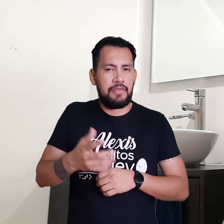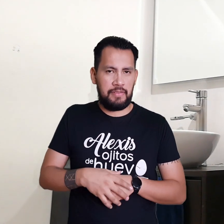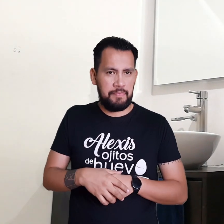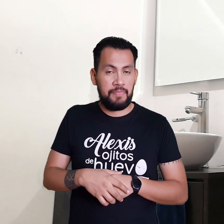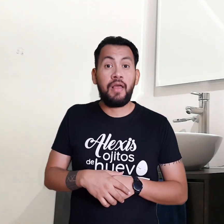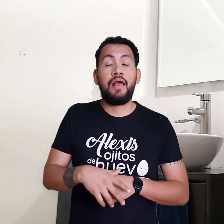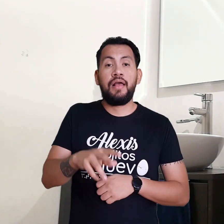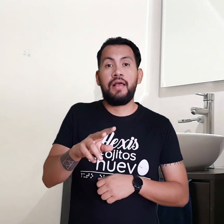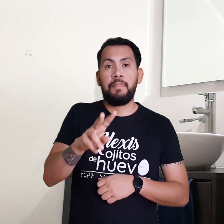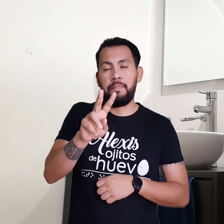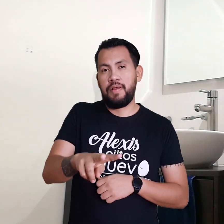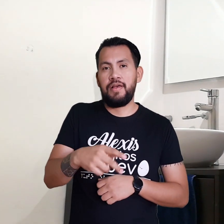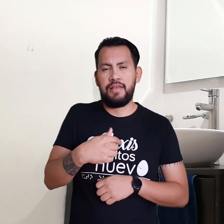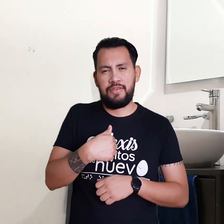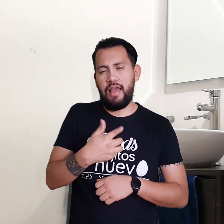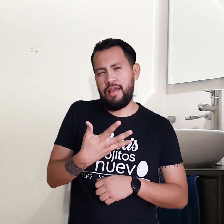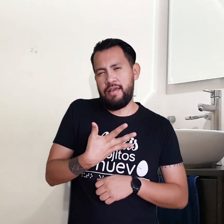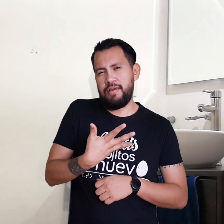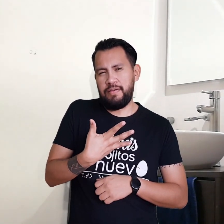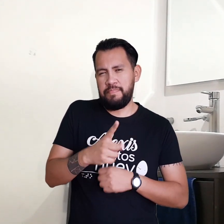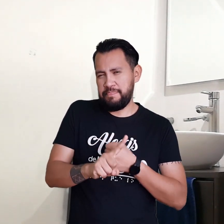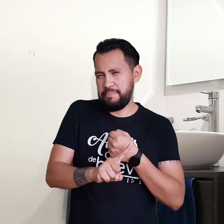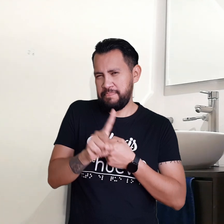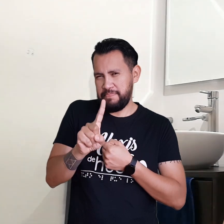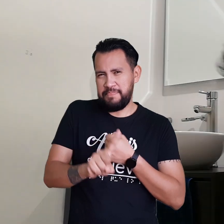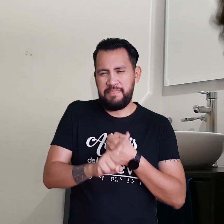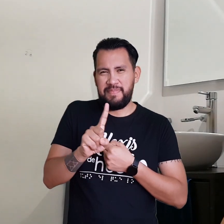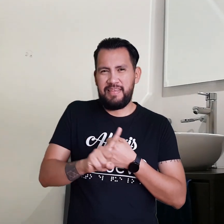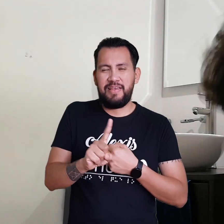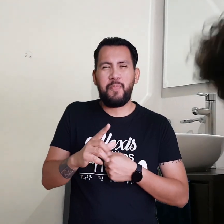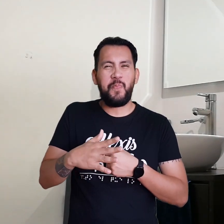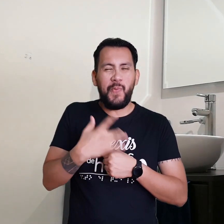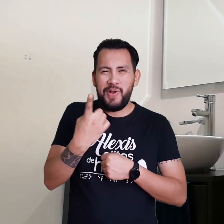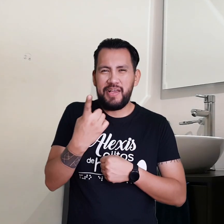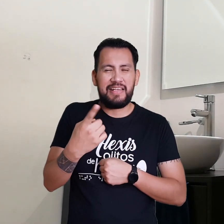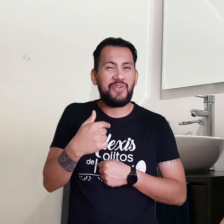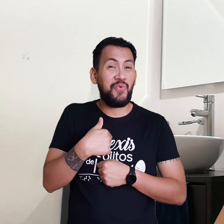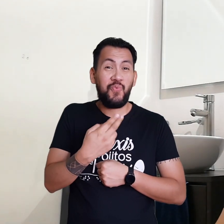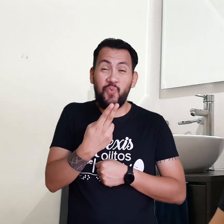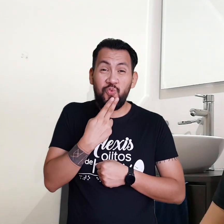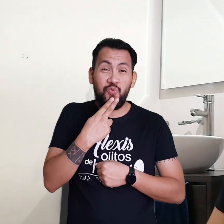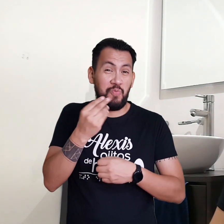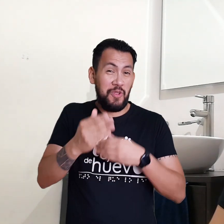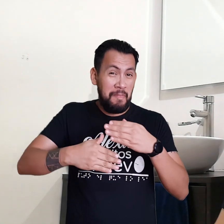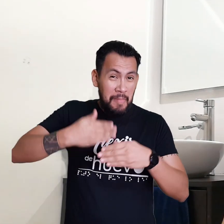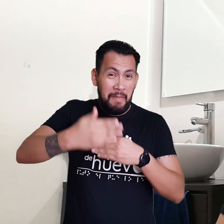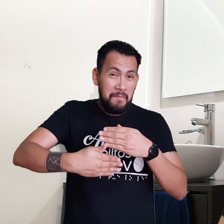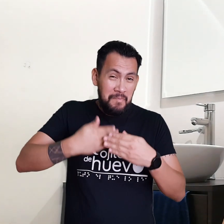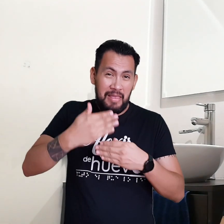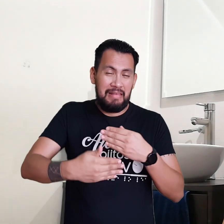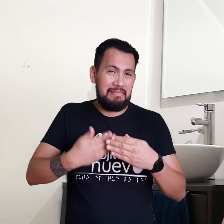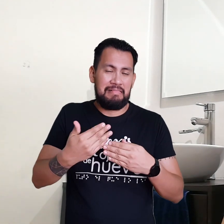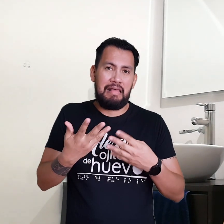saber Cuando va a ser Lo suficientemente limpio Empieza como que Arraspar ese pedo Y empiezas a sentir Que como que el hija Y va a sangrar esa madre Y tú no estás seguro